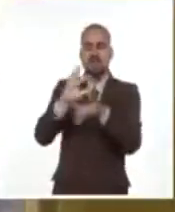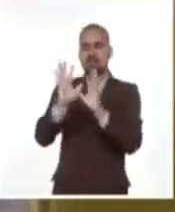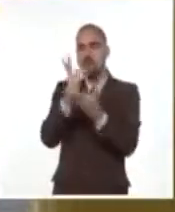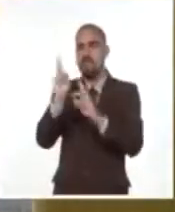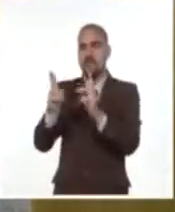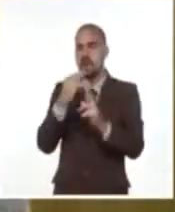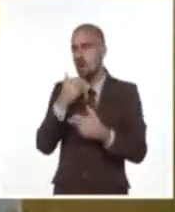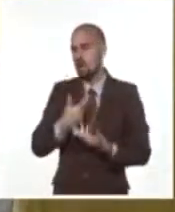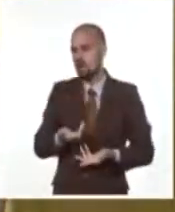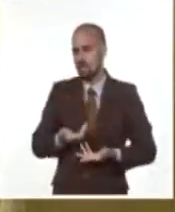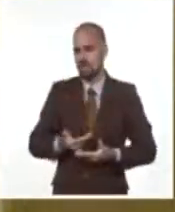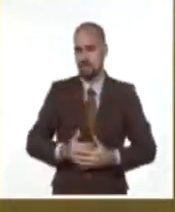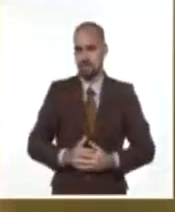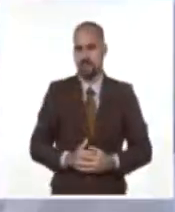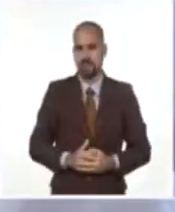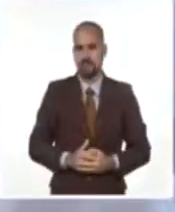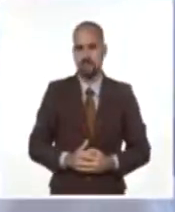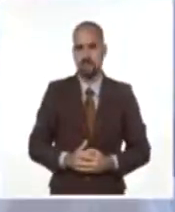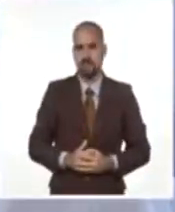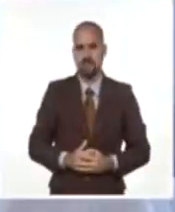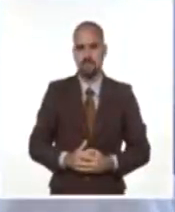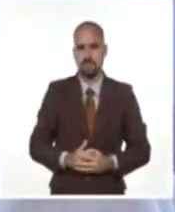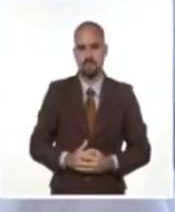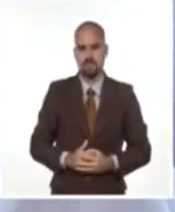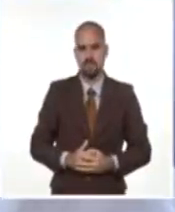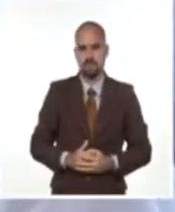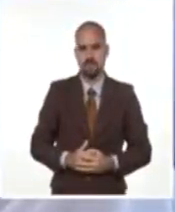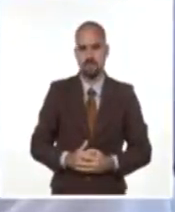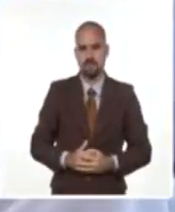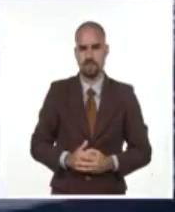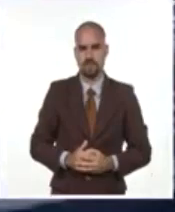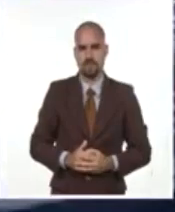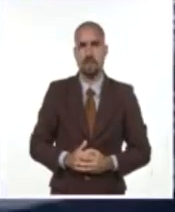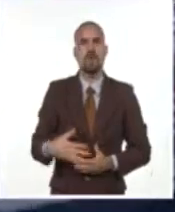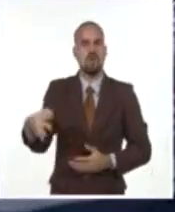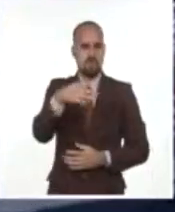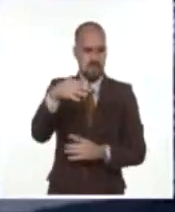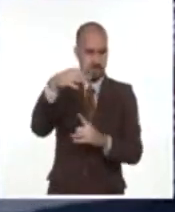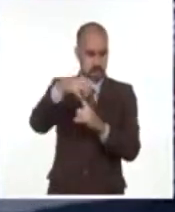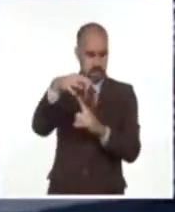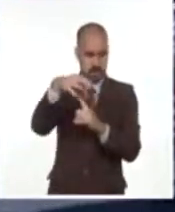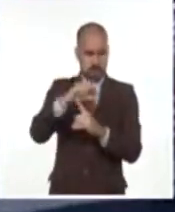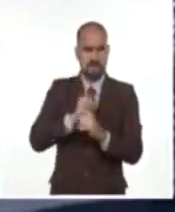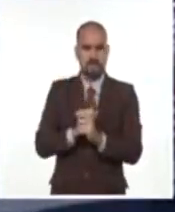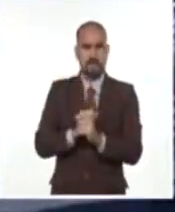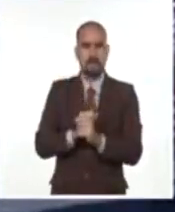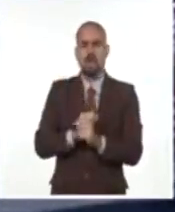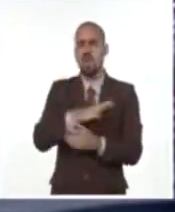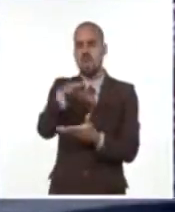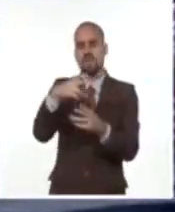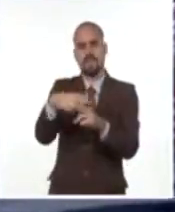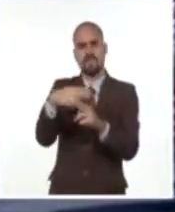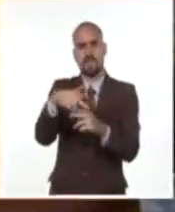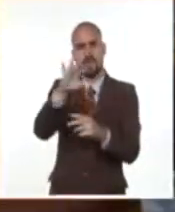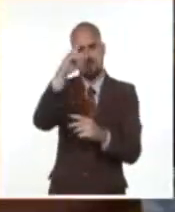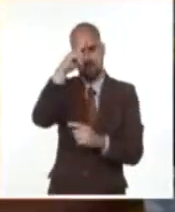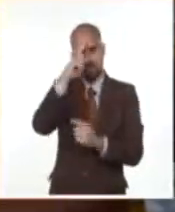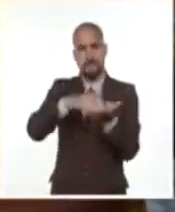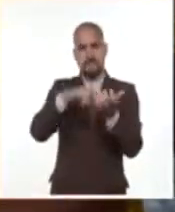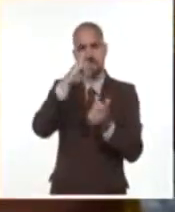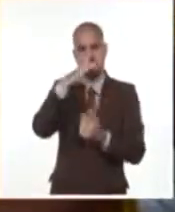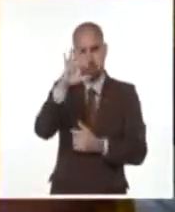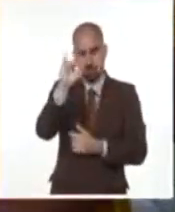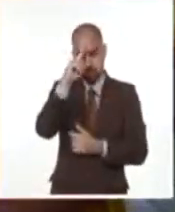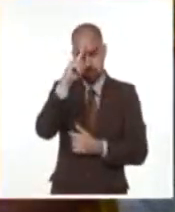En el Consejo Popular Los Pinos del municipio artemiseño de San Cristóbal, el miembro del secretariado del Comité Central del Partido y